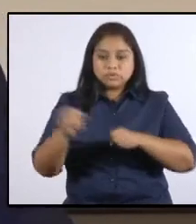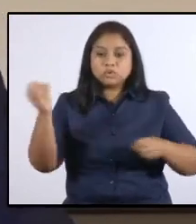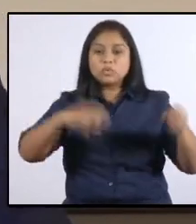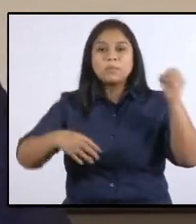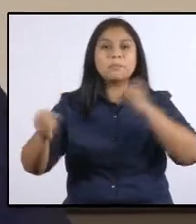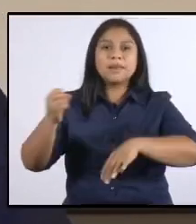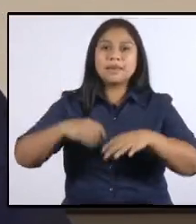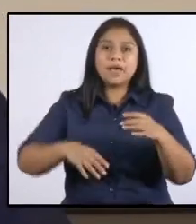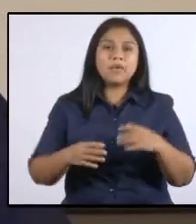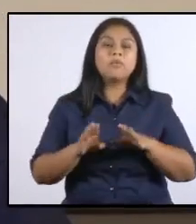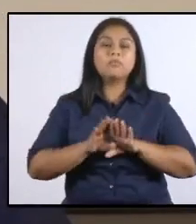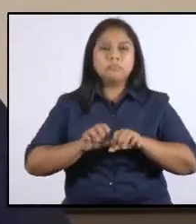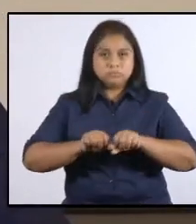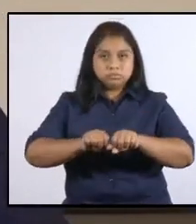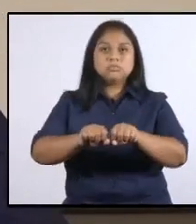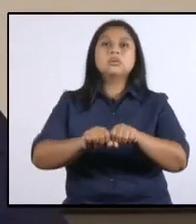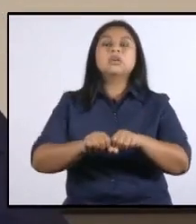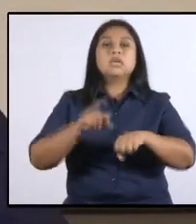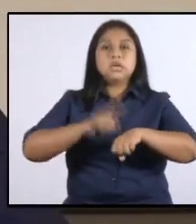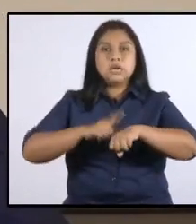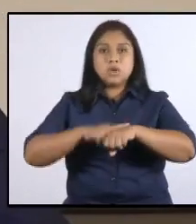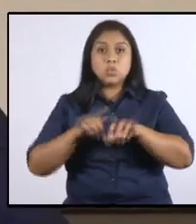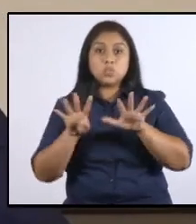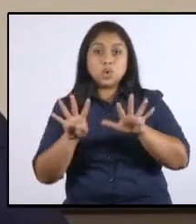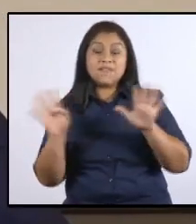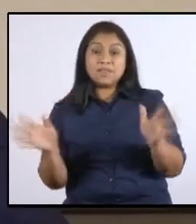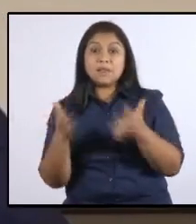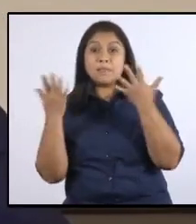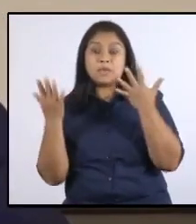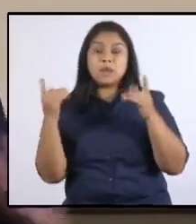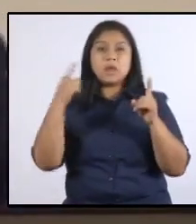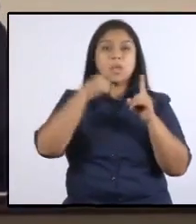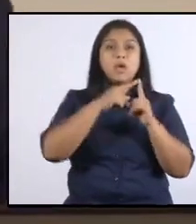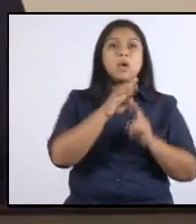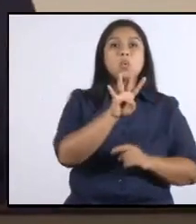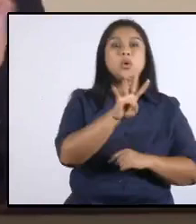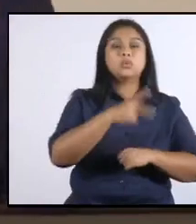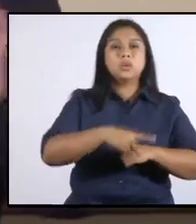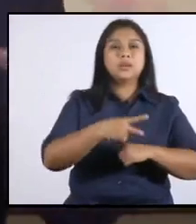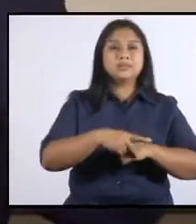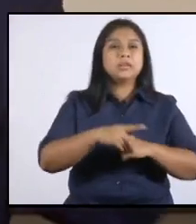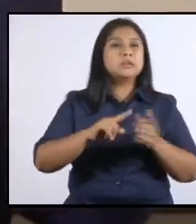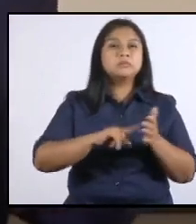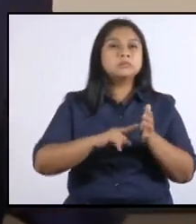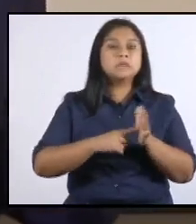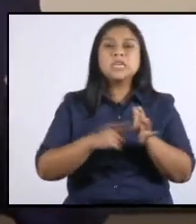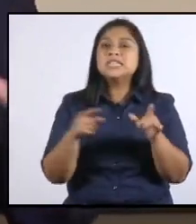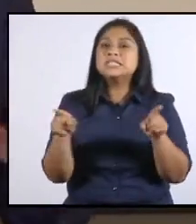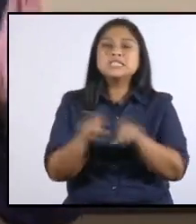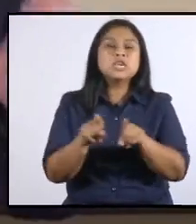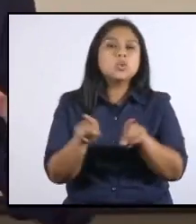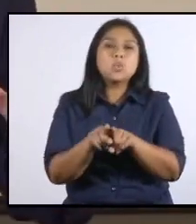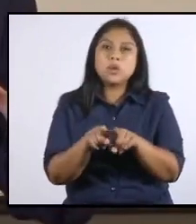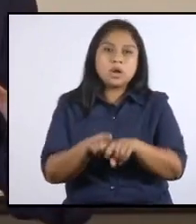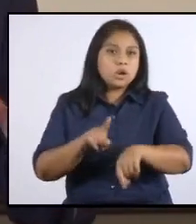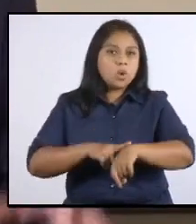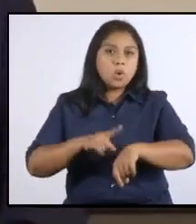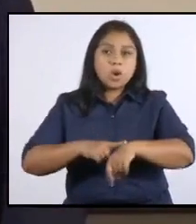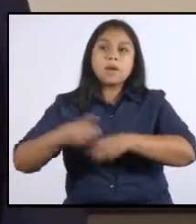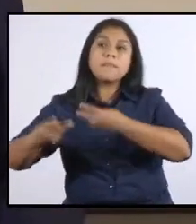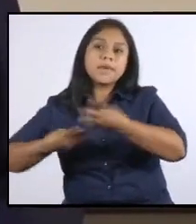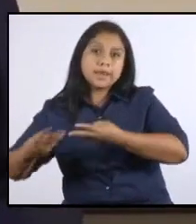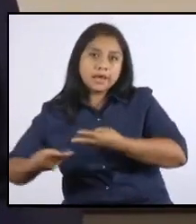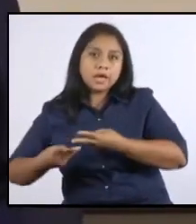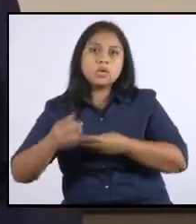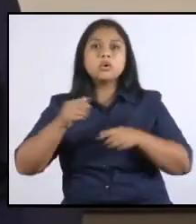tiendas de conveniencia en horario de 9 de la mañana a 4 de la tarde, es decir, las mismas horas para los mercados